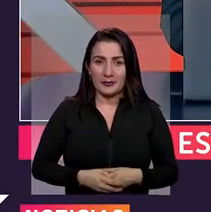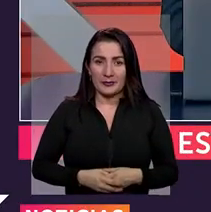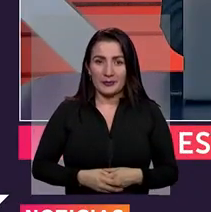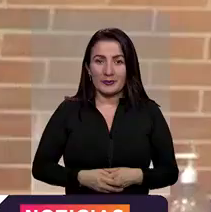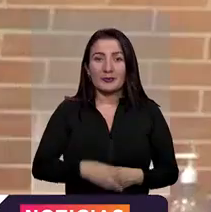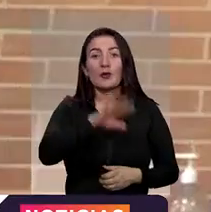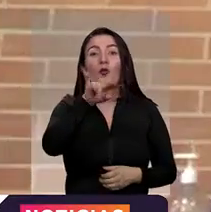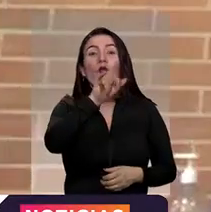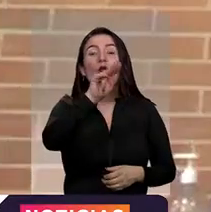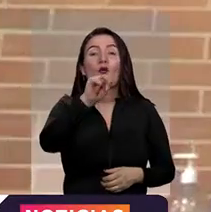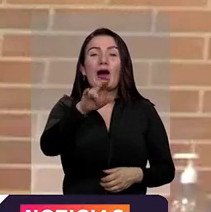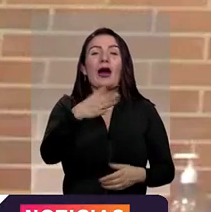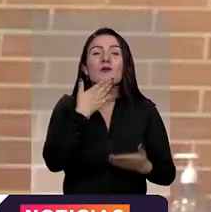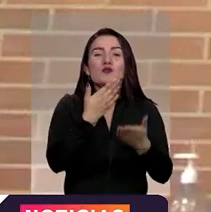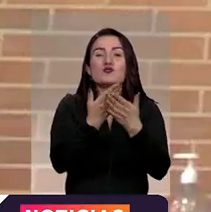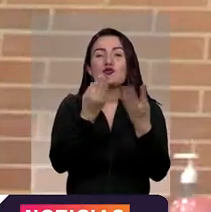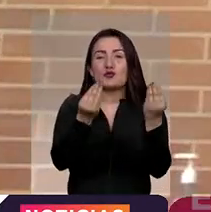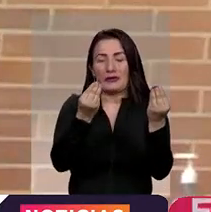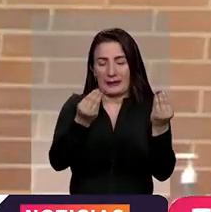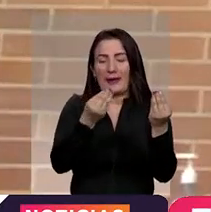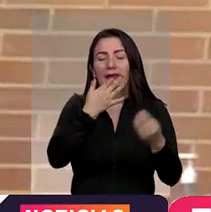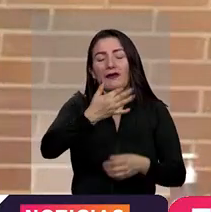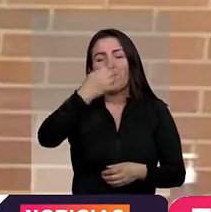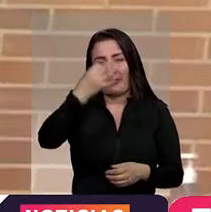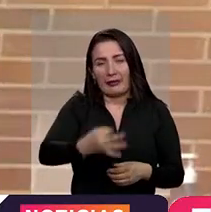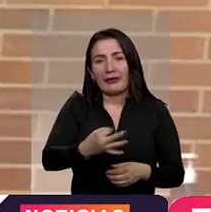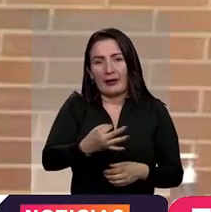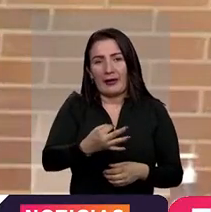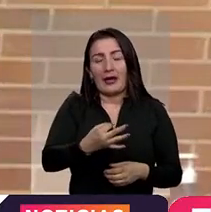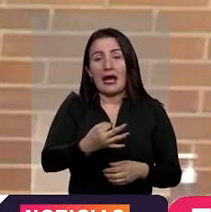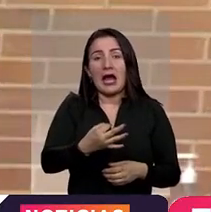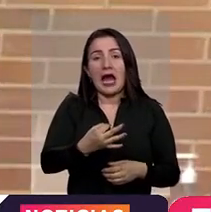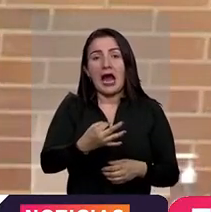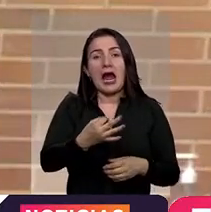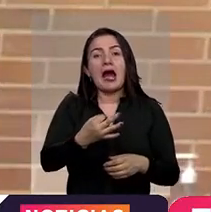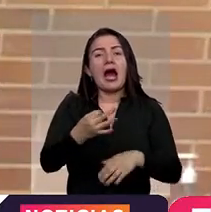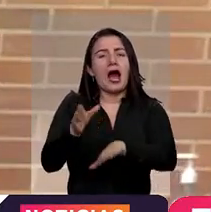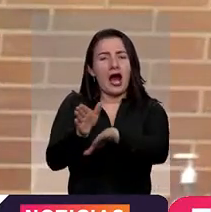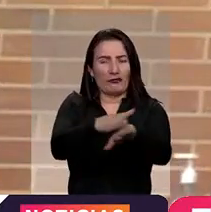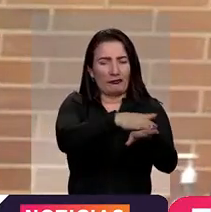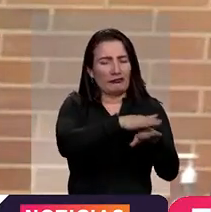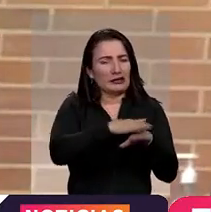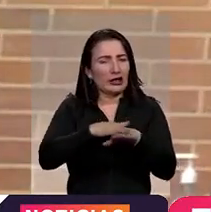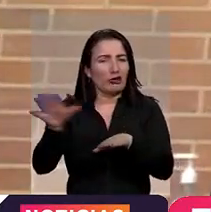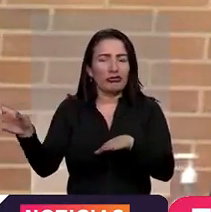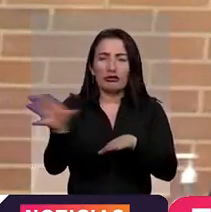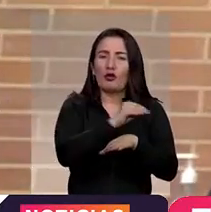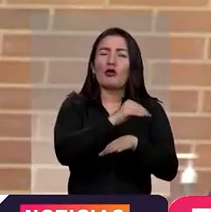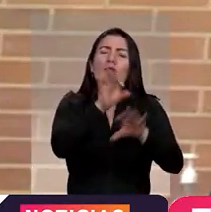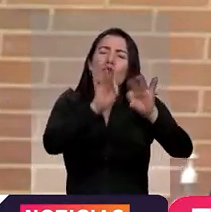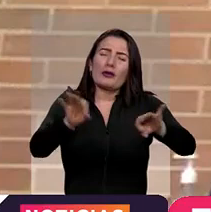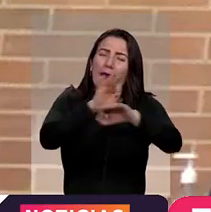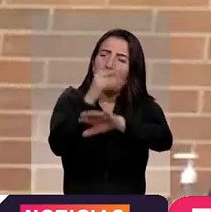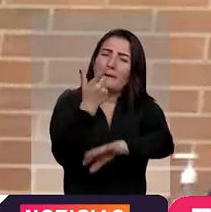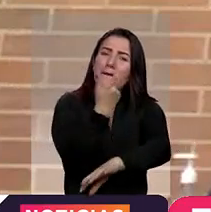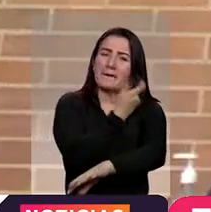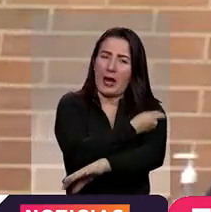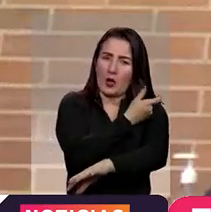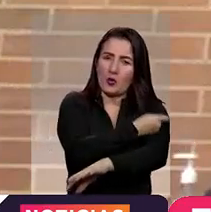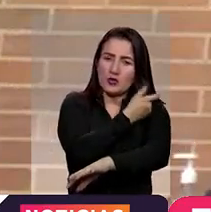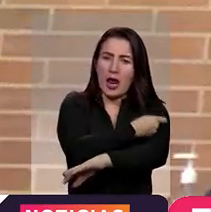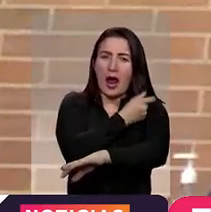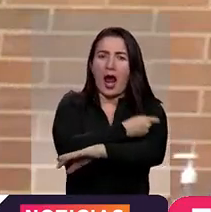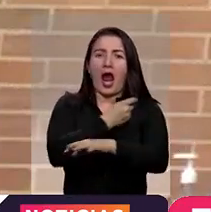Juan Carlos, muchísimas gracias. De verdad que quiero hacer una invitación final a vacunarnos. Quiero, por